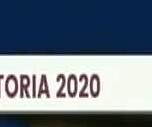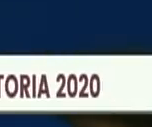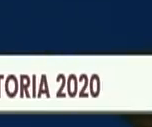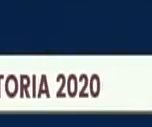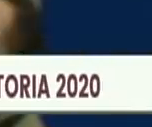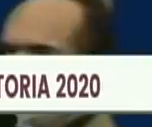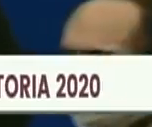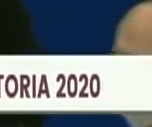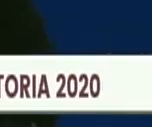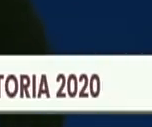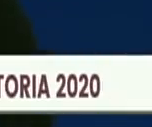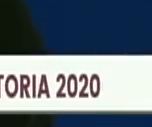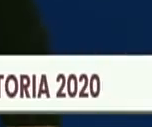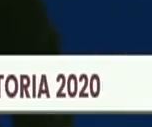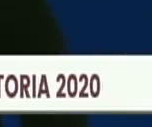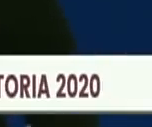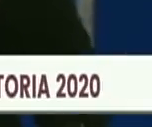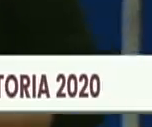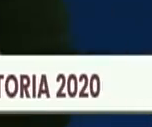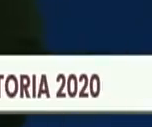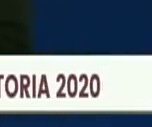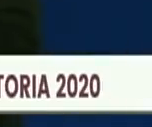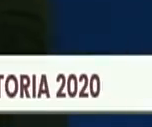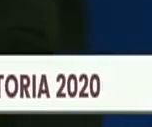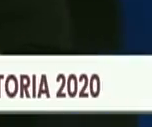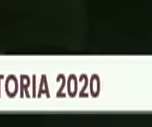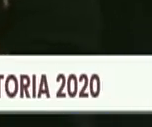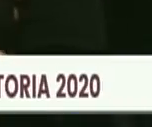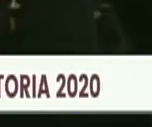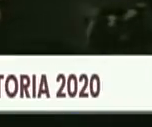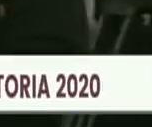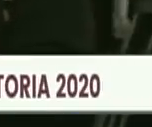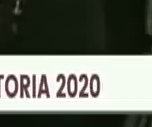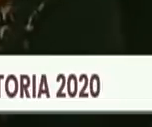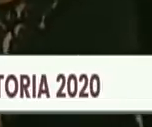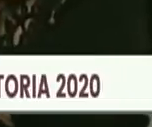se ha desempeñado en el área social de cultura y educación